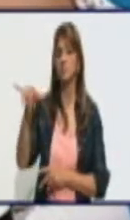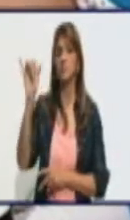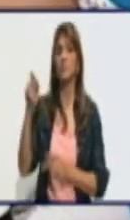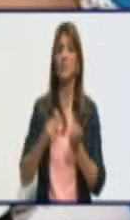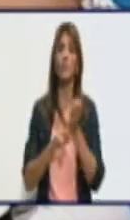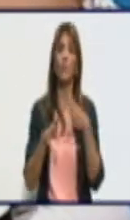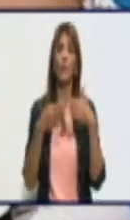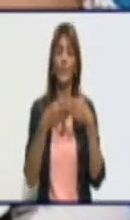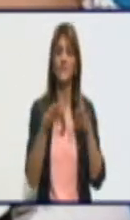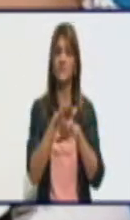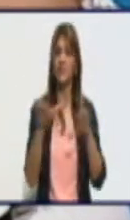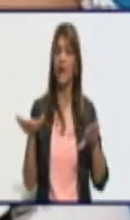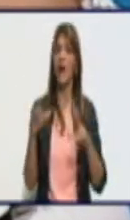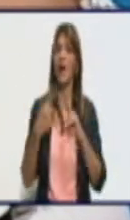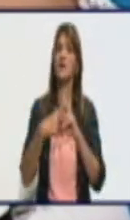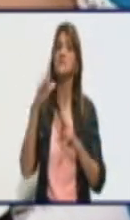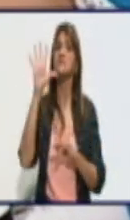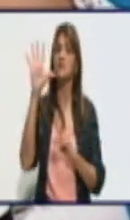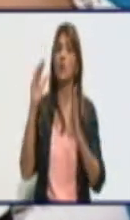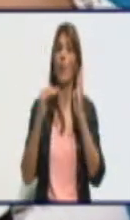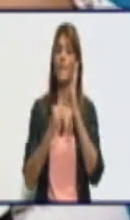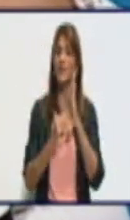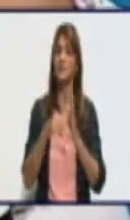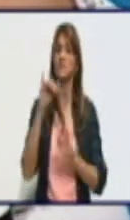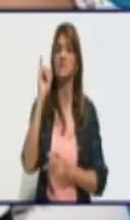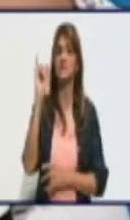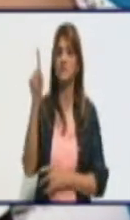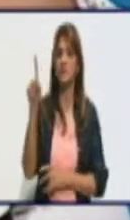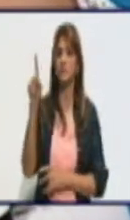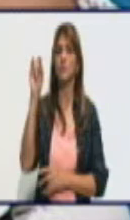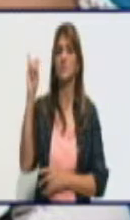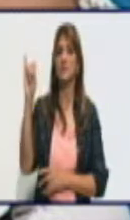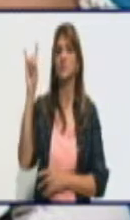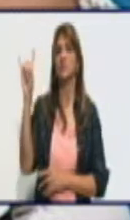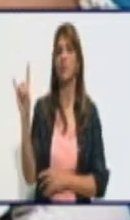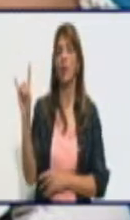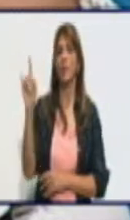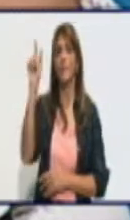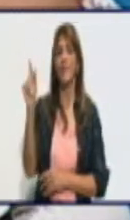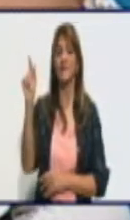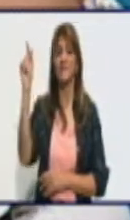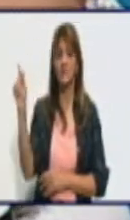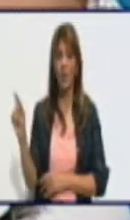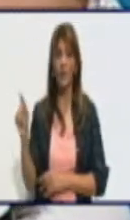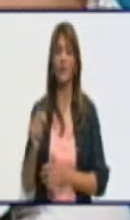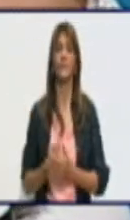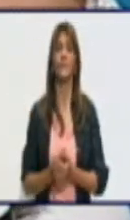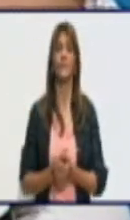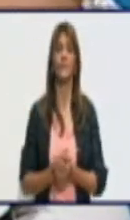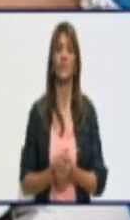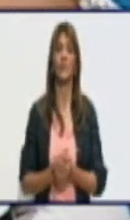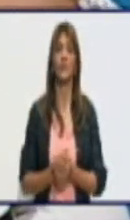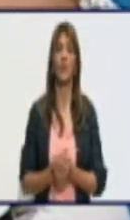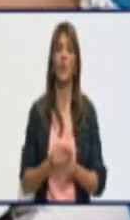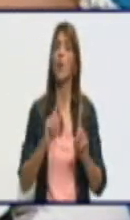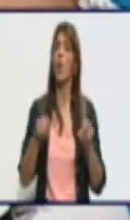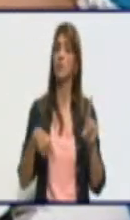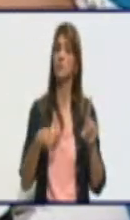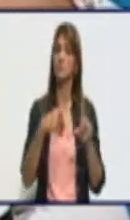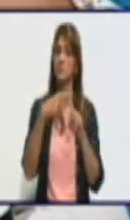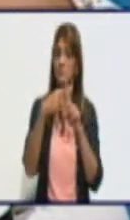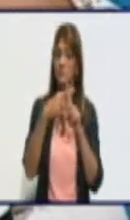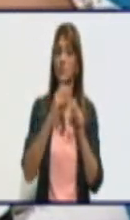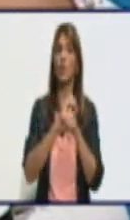total de 5.169 pacientes portadores de la COVID desde noviembre hasta la fecha y